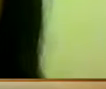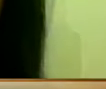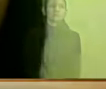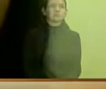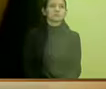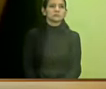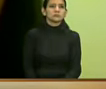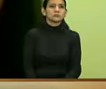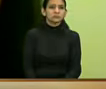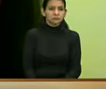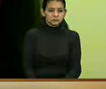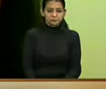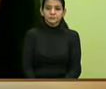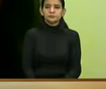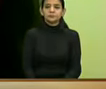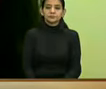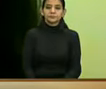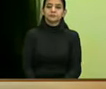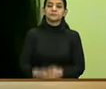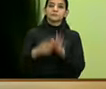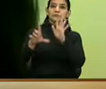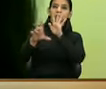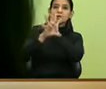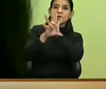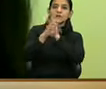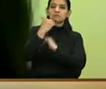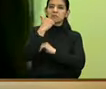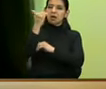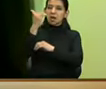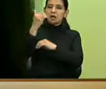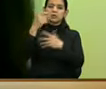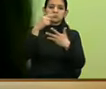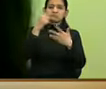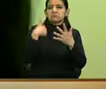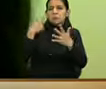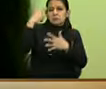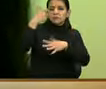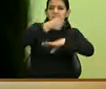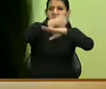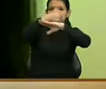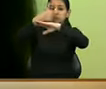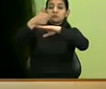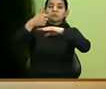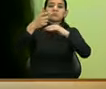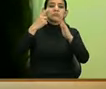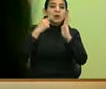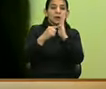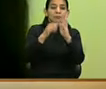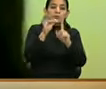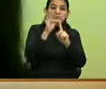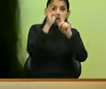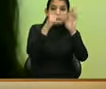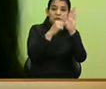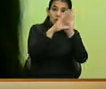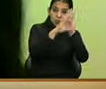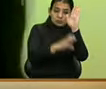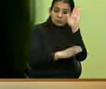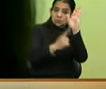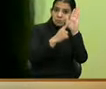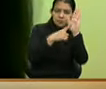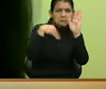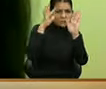constitucionales, en leyes de jerarquía, como la constitución, en instrumentos